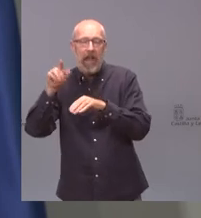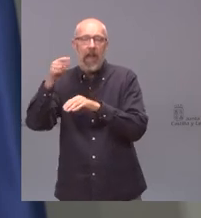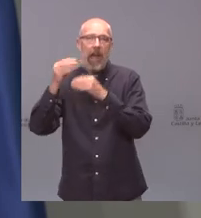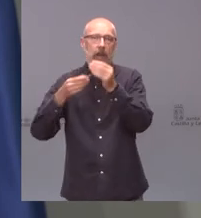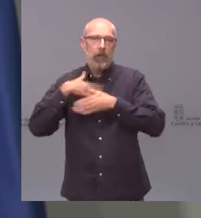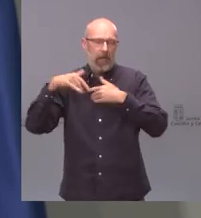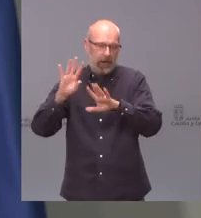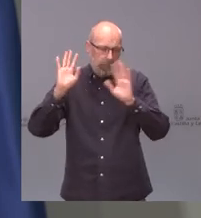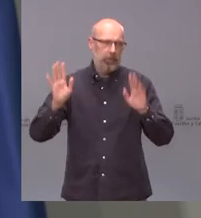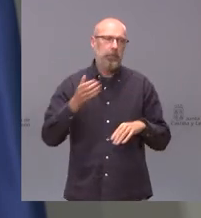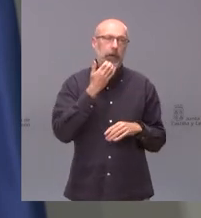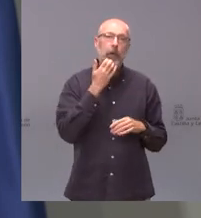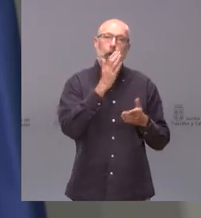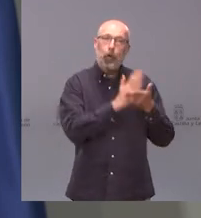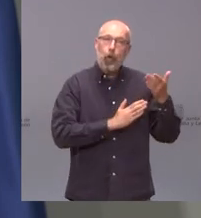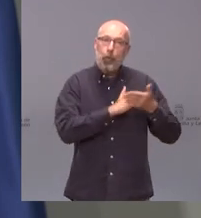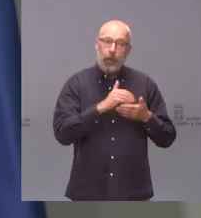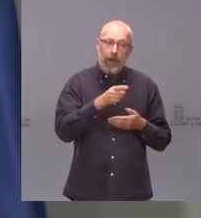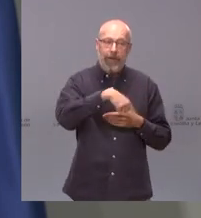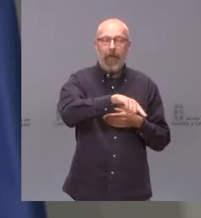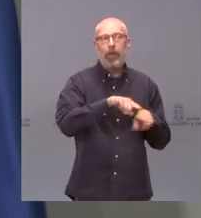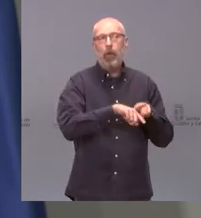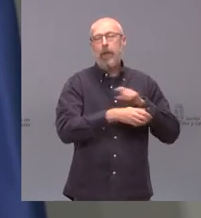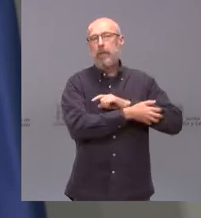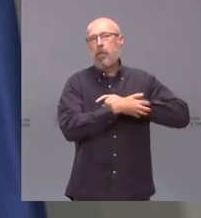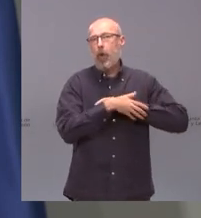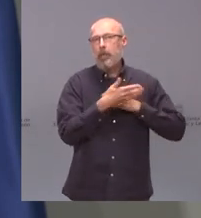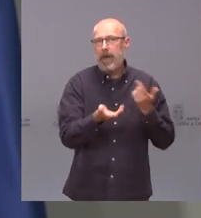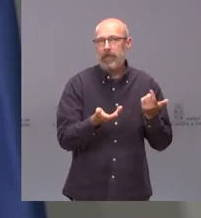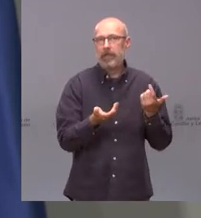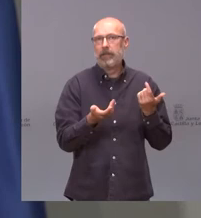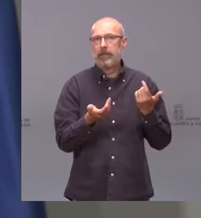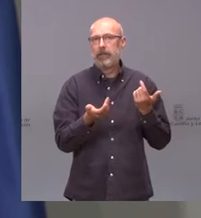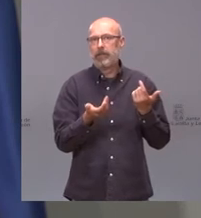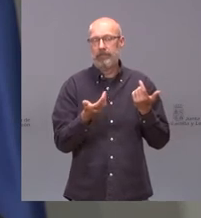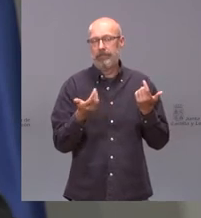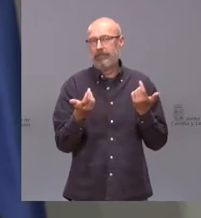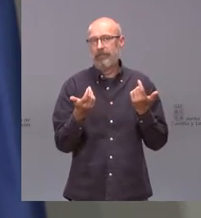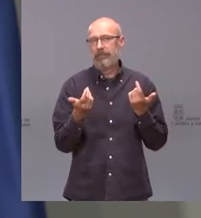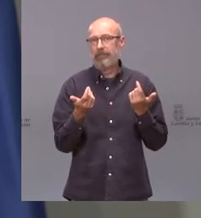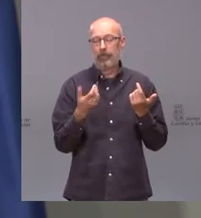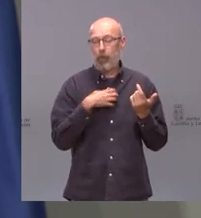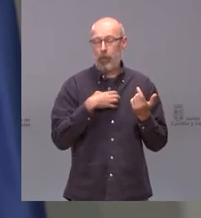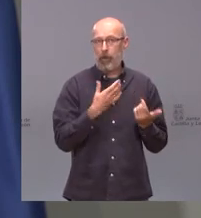pero las comunidades de pobres las comunidades de pobres de toda la vida no porque nos encontramos en el constitucional el día siguiente